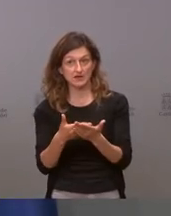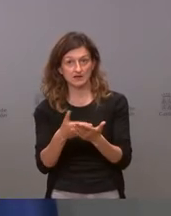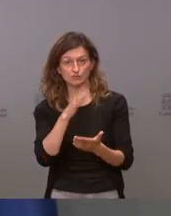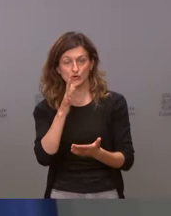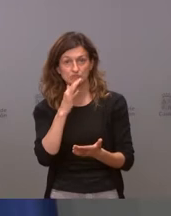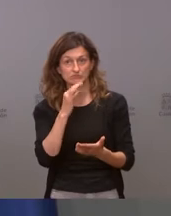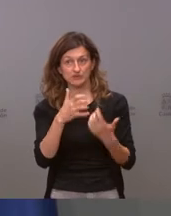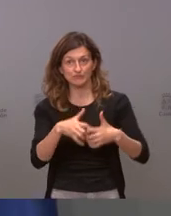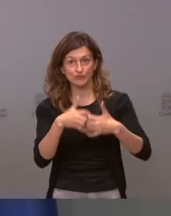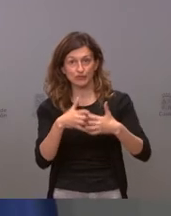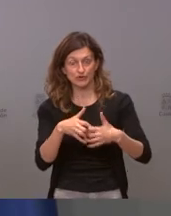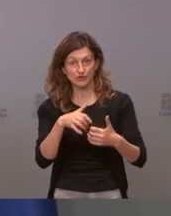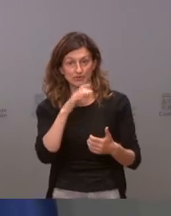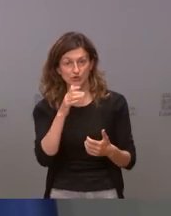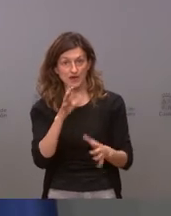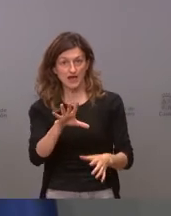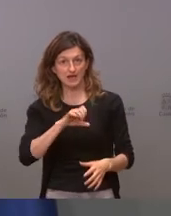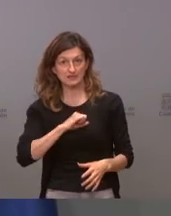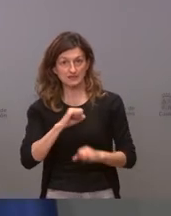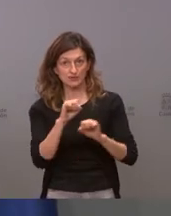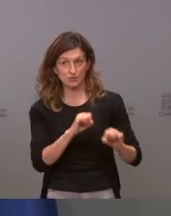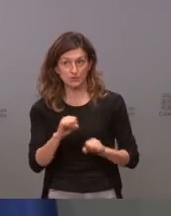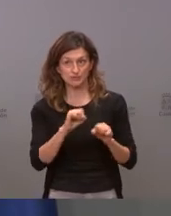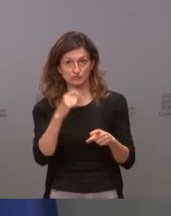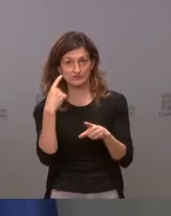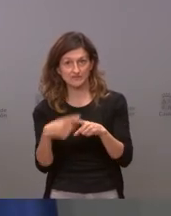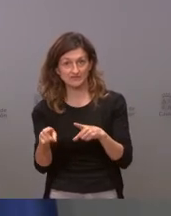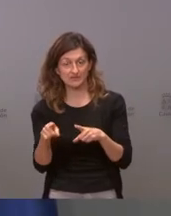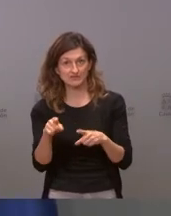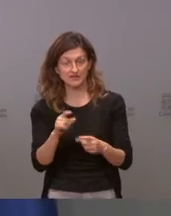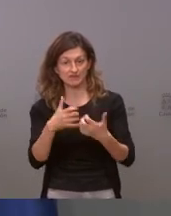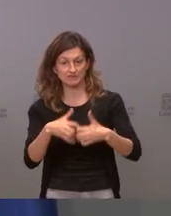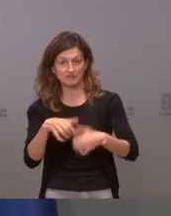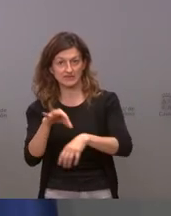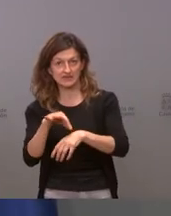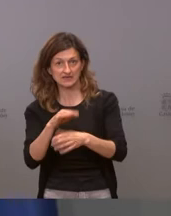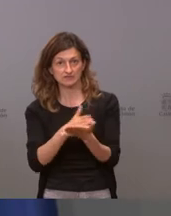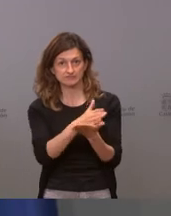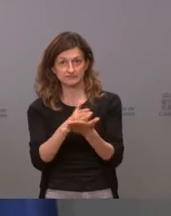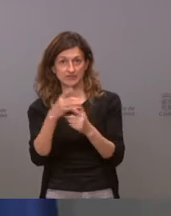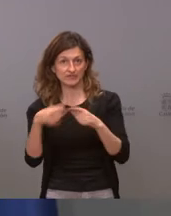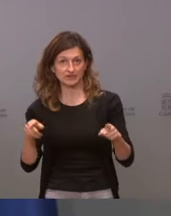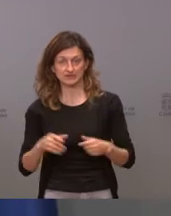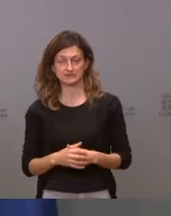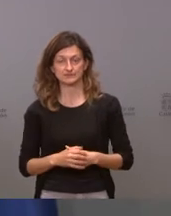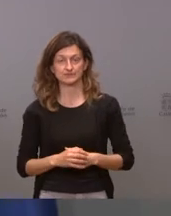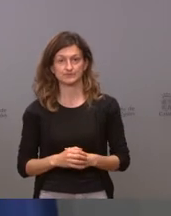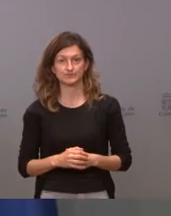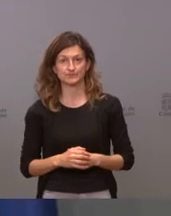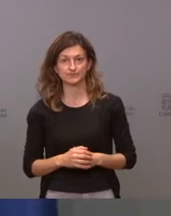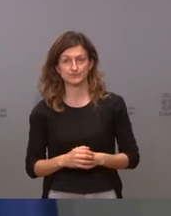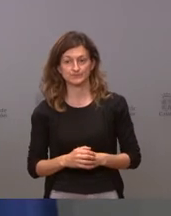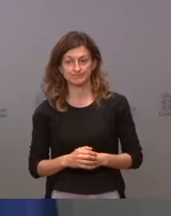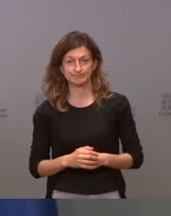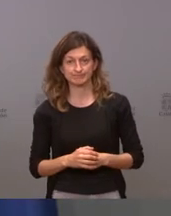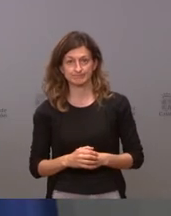eficiencia en la generación de anticuerpos que no es lo mismo que la eficacia clínica son dos cosas diferentes pero bueno